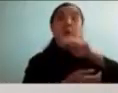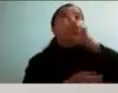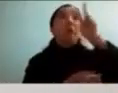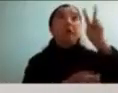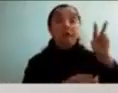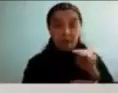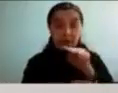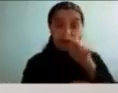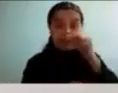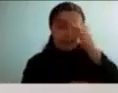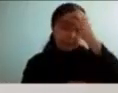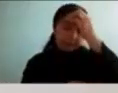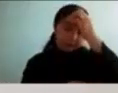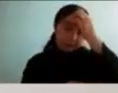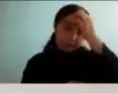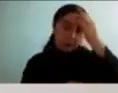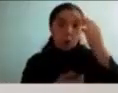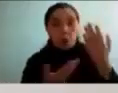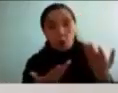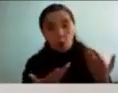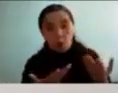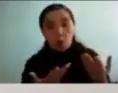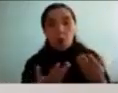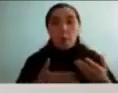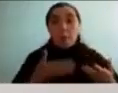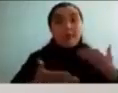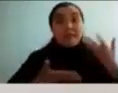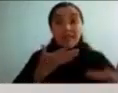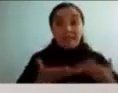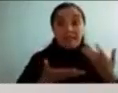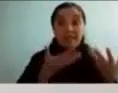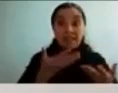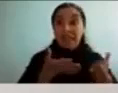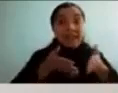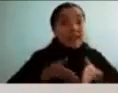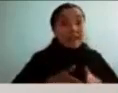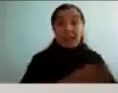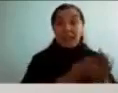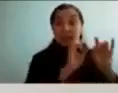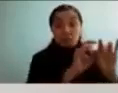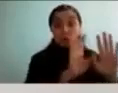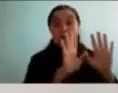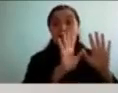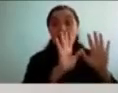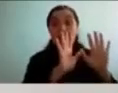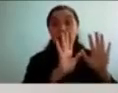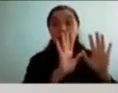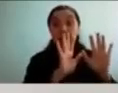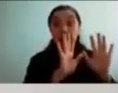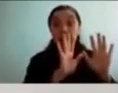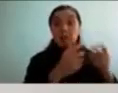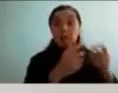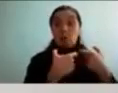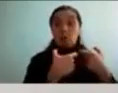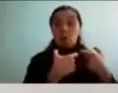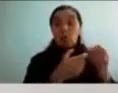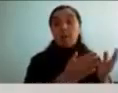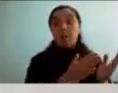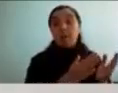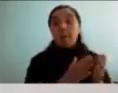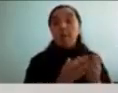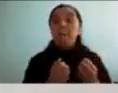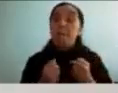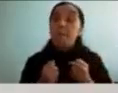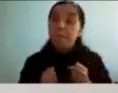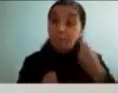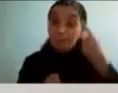a tener una mayor producción de actividad o a costarme más inhibir mis impulsos pero si soy capaz